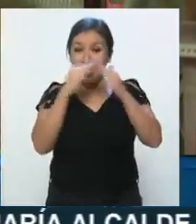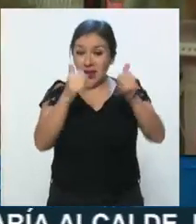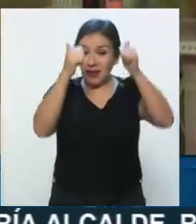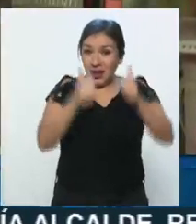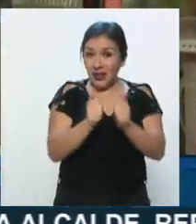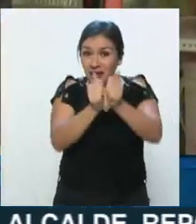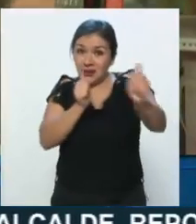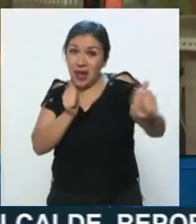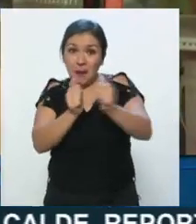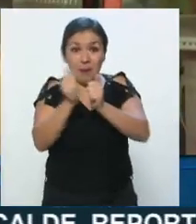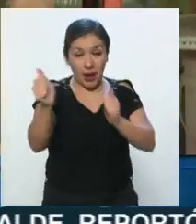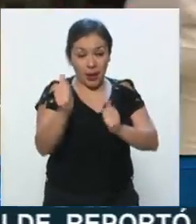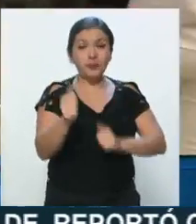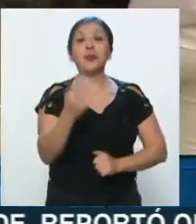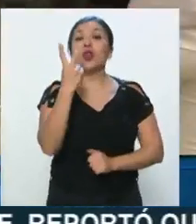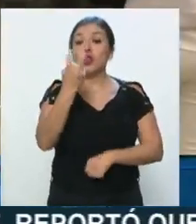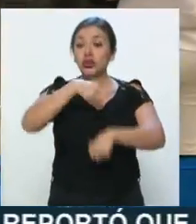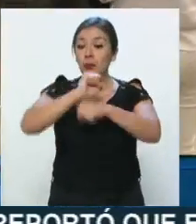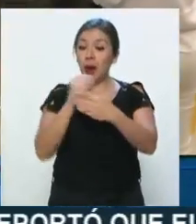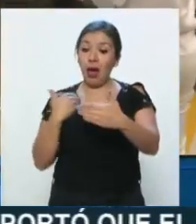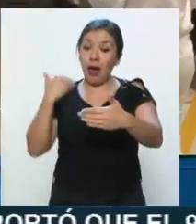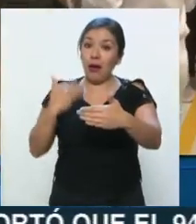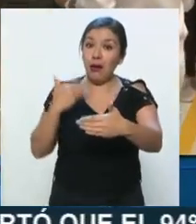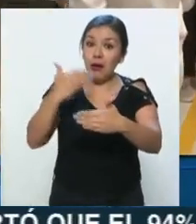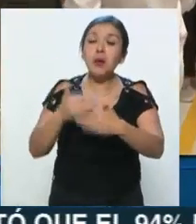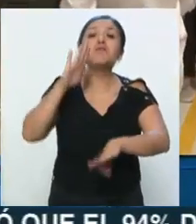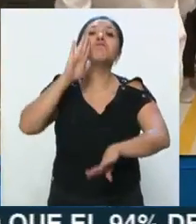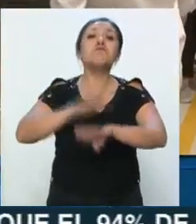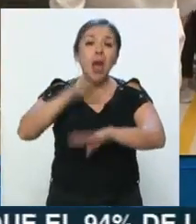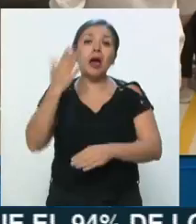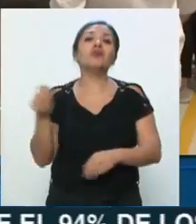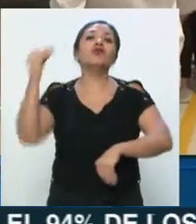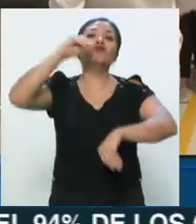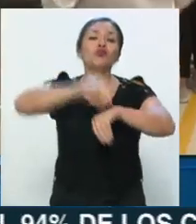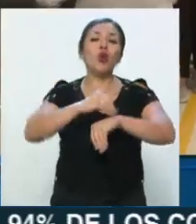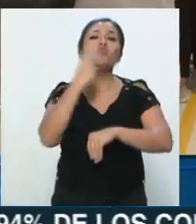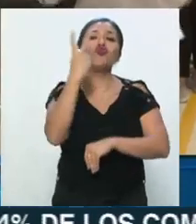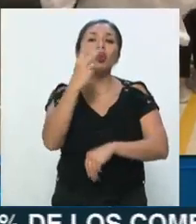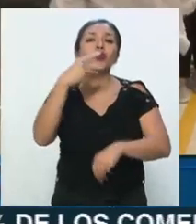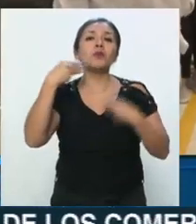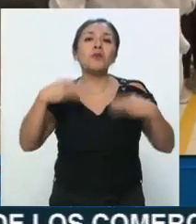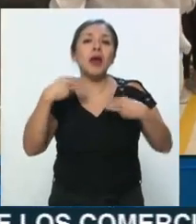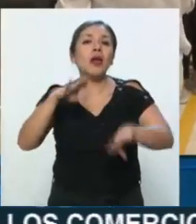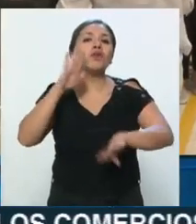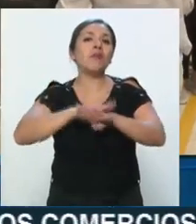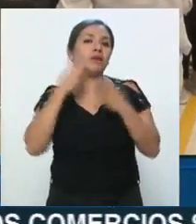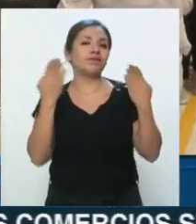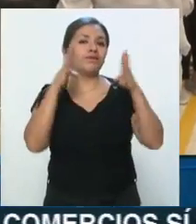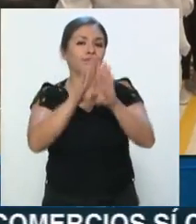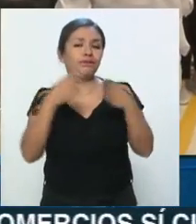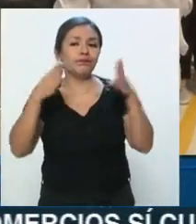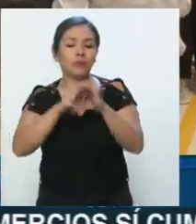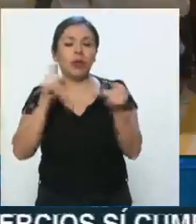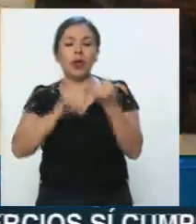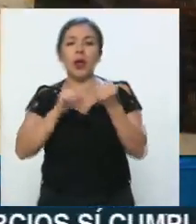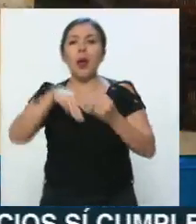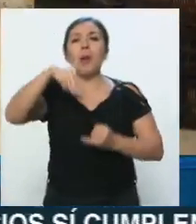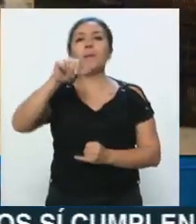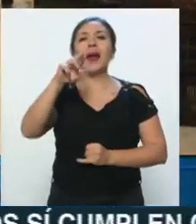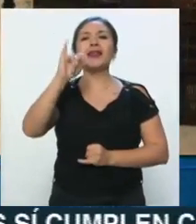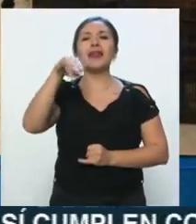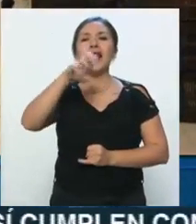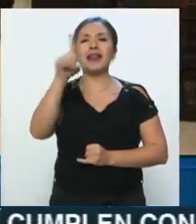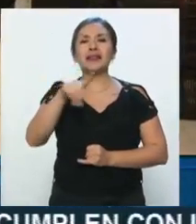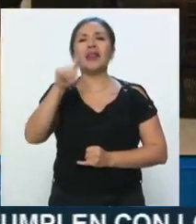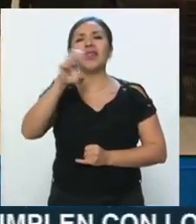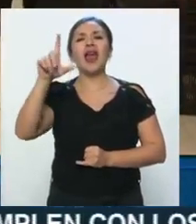distancia. En las últimas dos semanas se han integrado este cierre dos mercados más, el mercado Martínez de la Torre